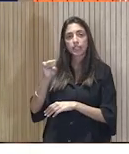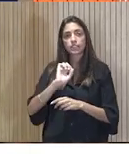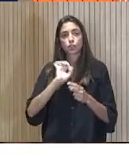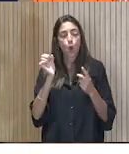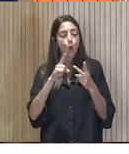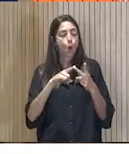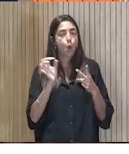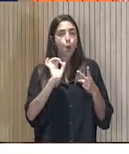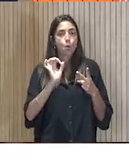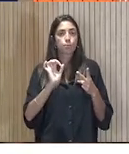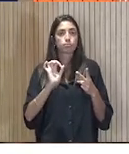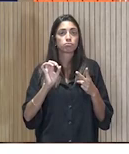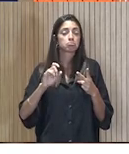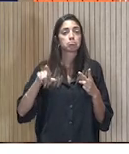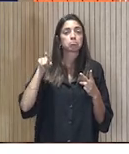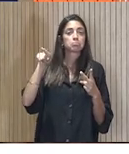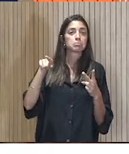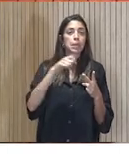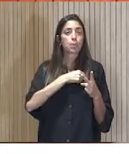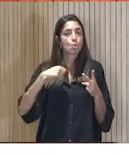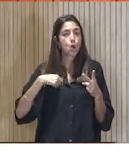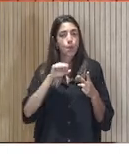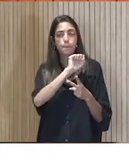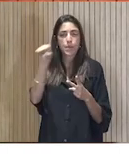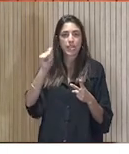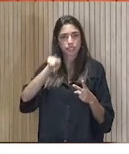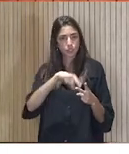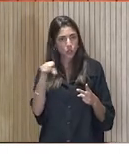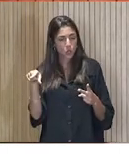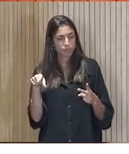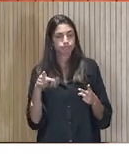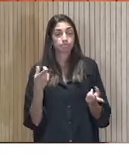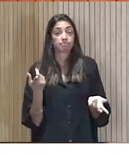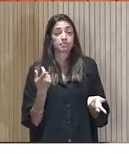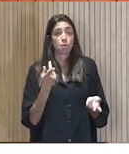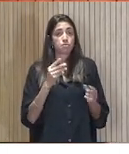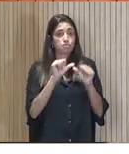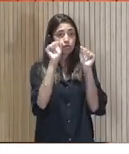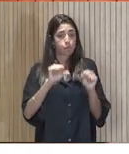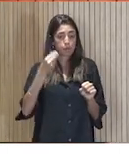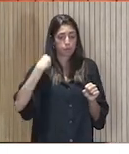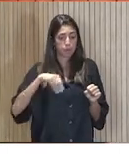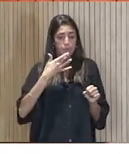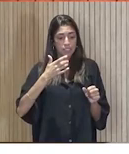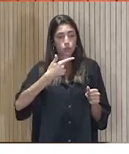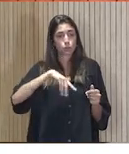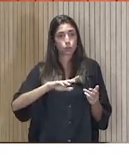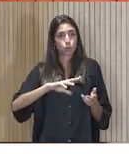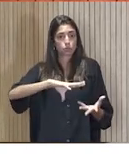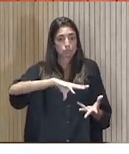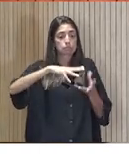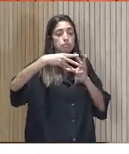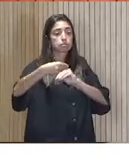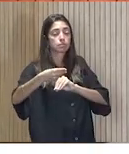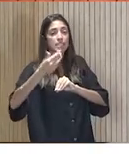checolovacos? No lo sé. Pues de la misma manera que si lo extrapolamos y nos vamos, en este caso,